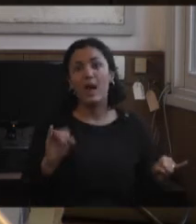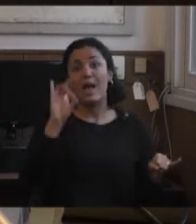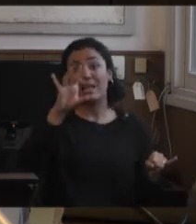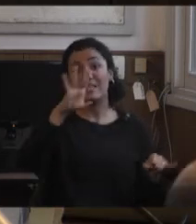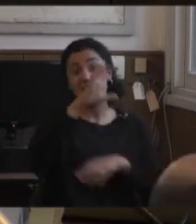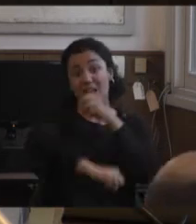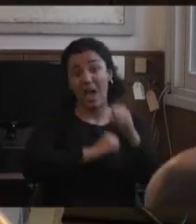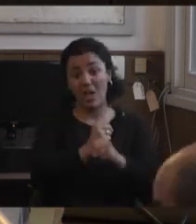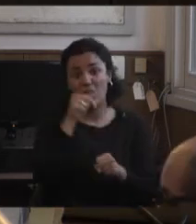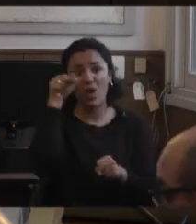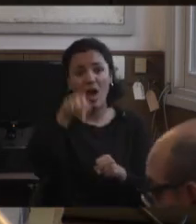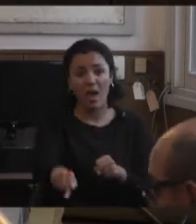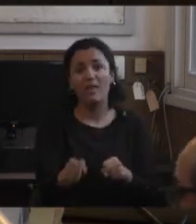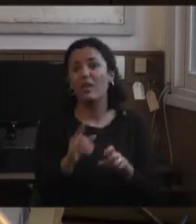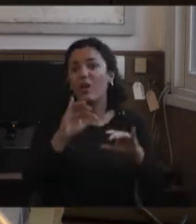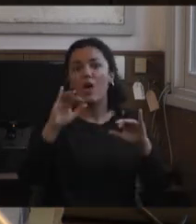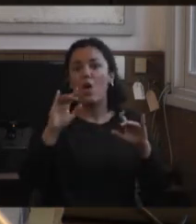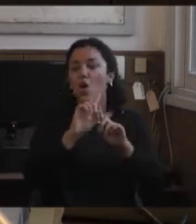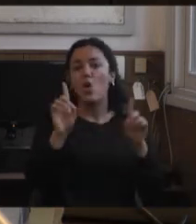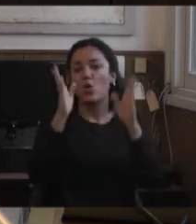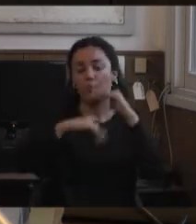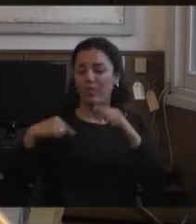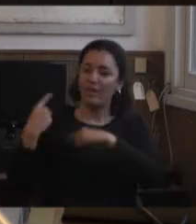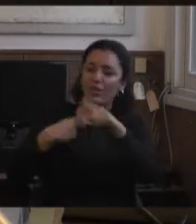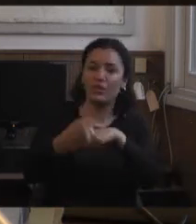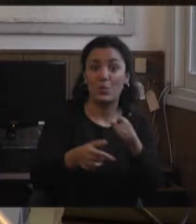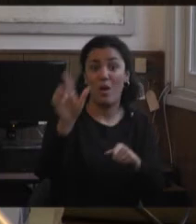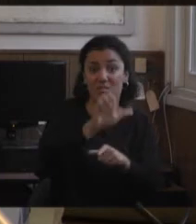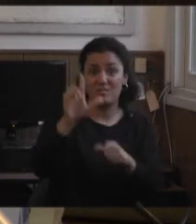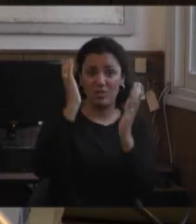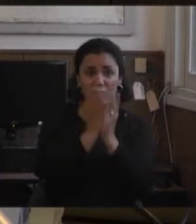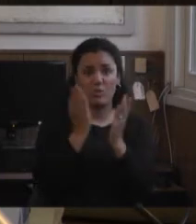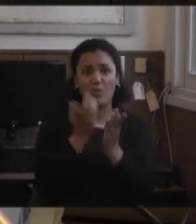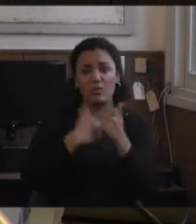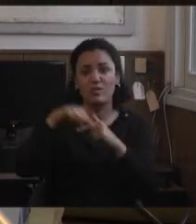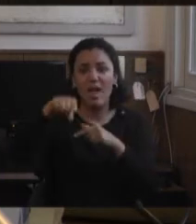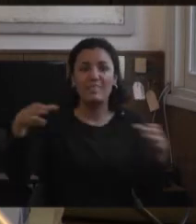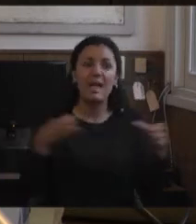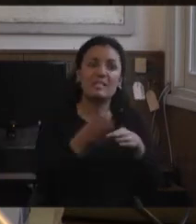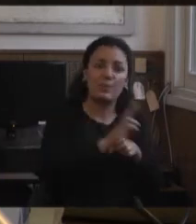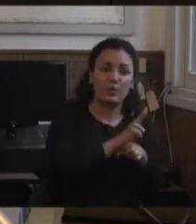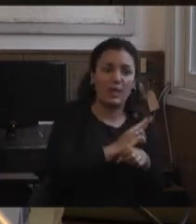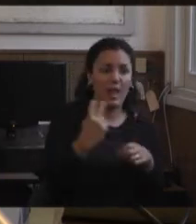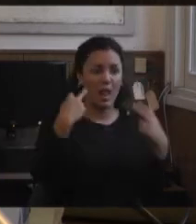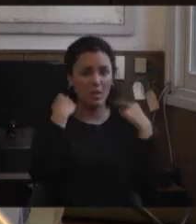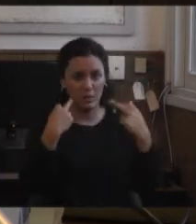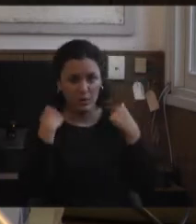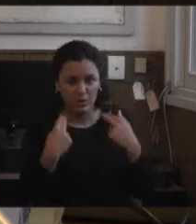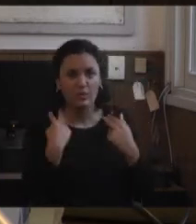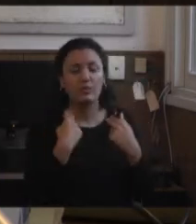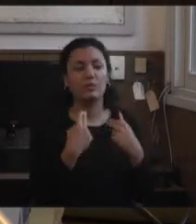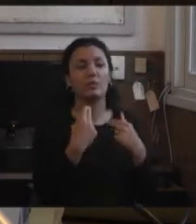se dice, no tienen un lugar donde se atrasa a nivel del inicial, después están los talleres protegidos, pero que le diga la batería. Bien.